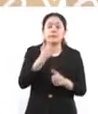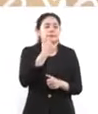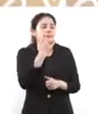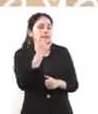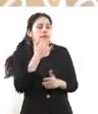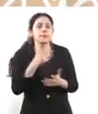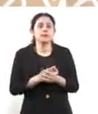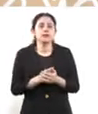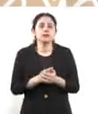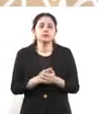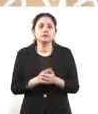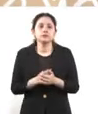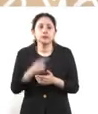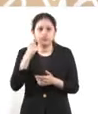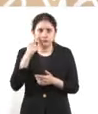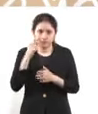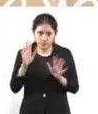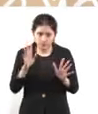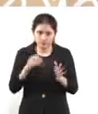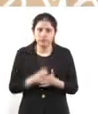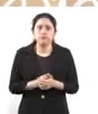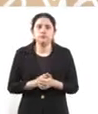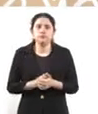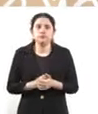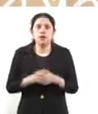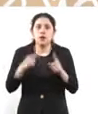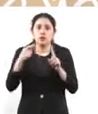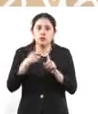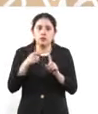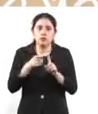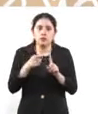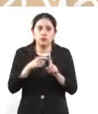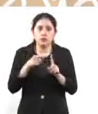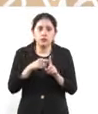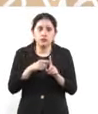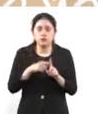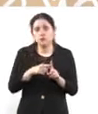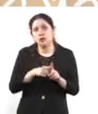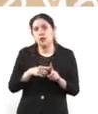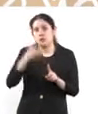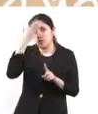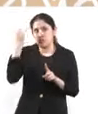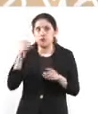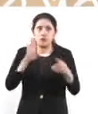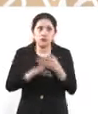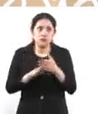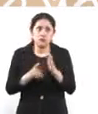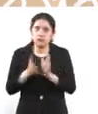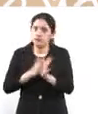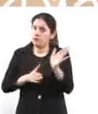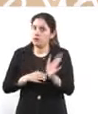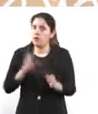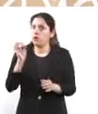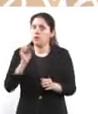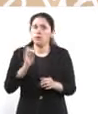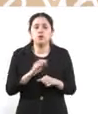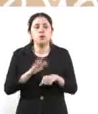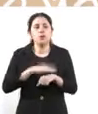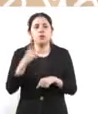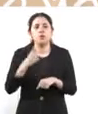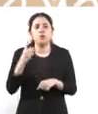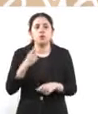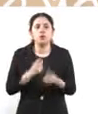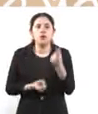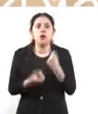por cierto, que nadie estamos de acuerdo en que haya una persona inocente en la cárcel. Ese es otro tema, porque también hay personas con